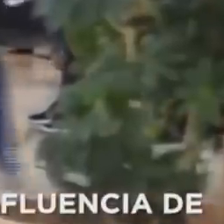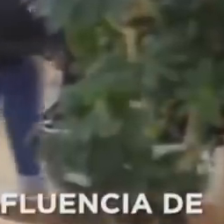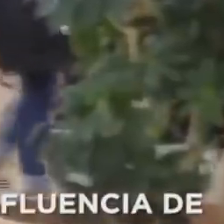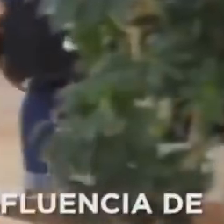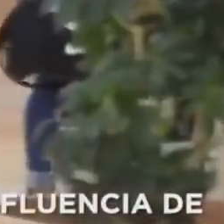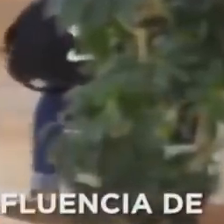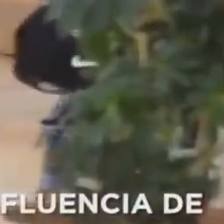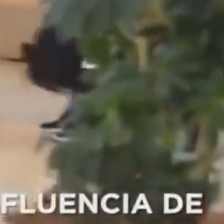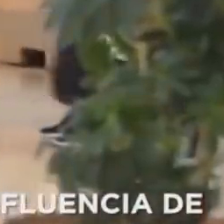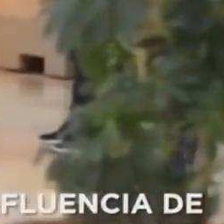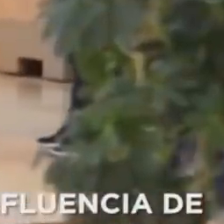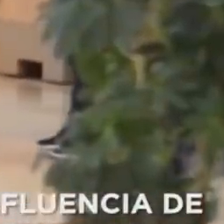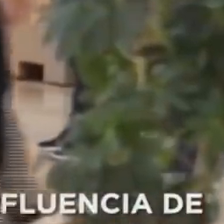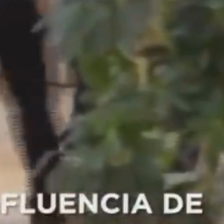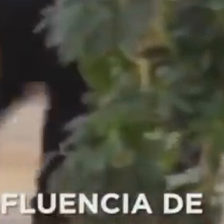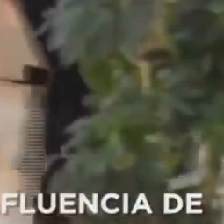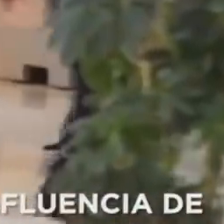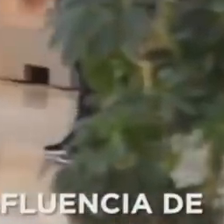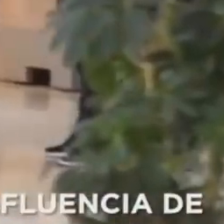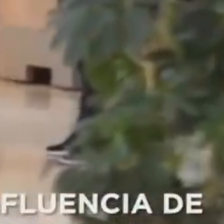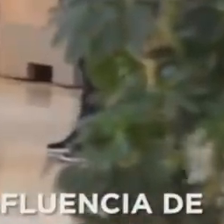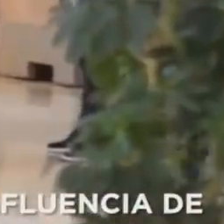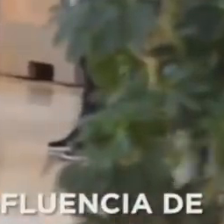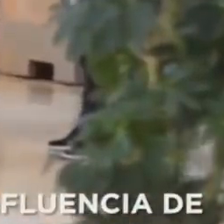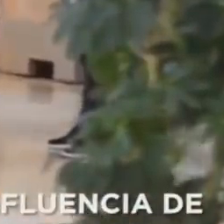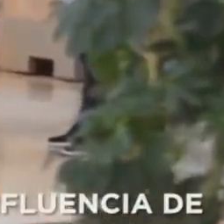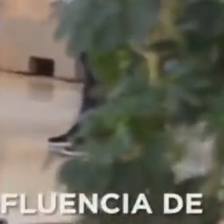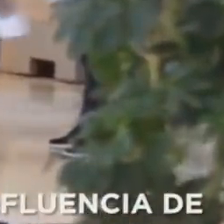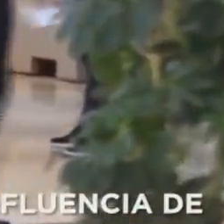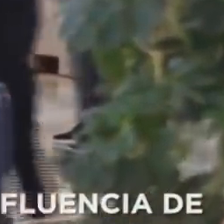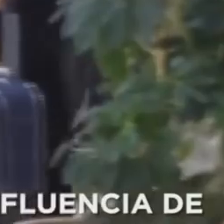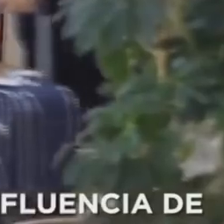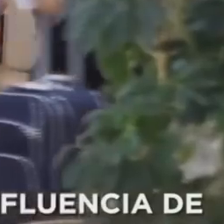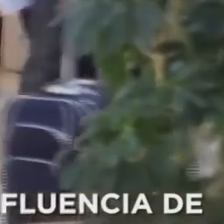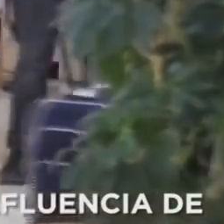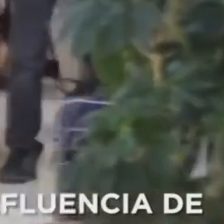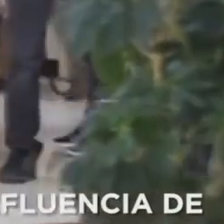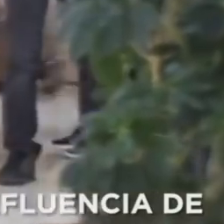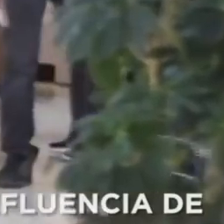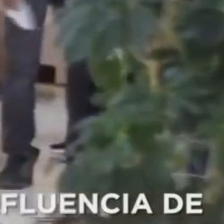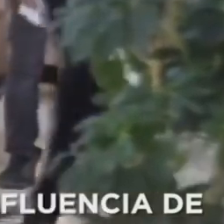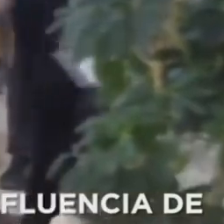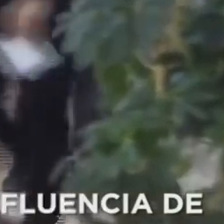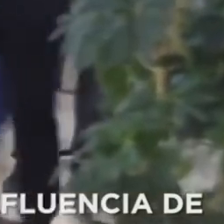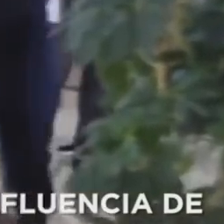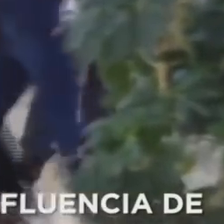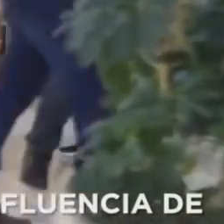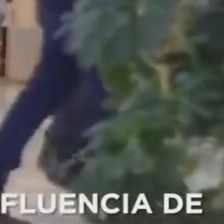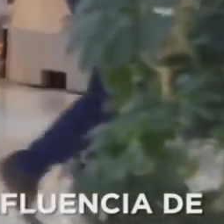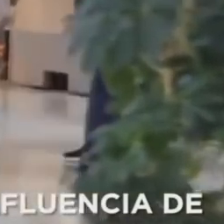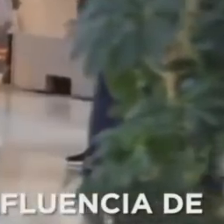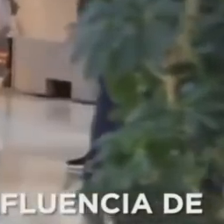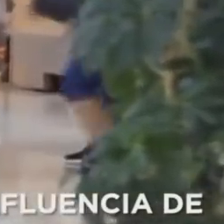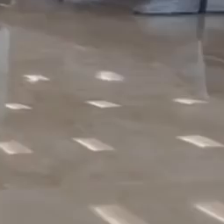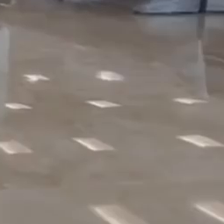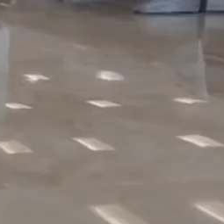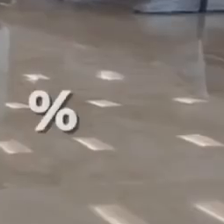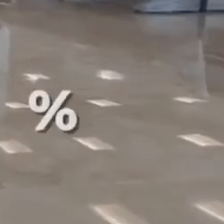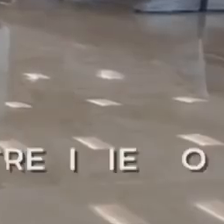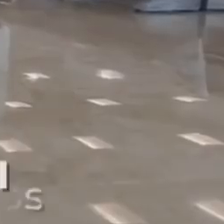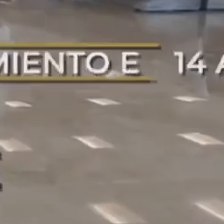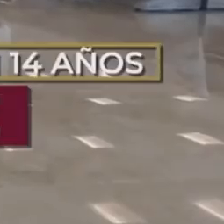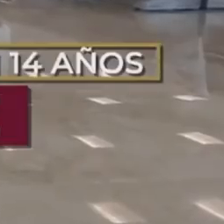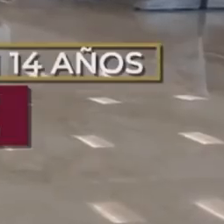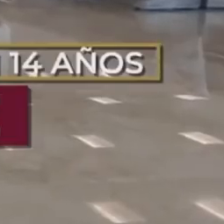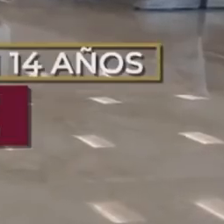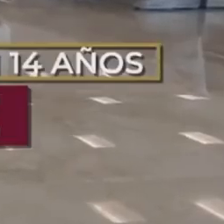atender con mayor eficiencia una afluencia de más de 1.500.000 pasajeros, alcanzada al cierre del 2019, lo que